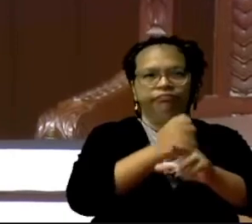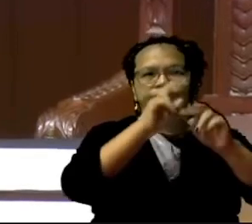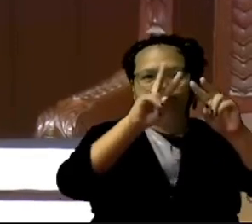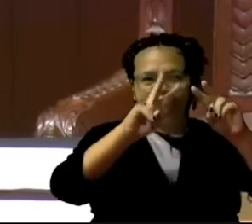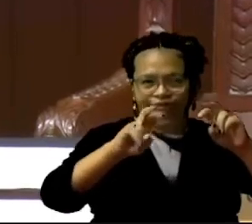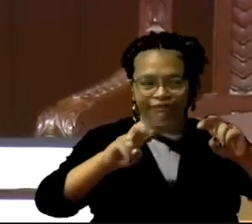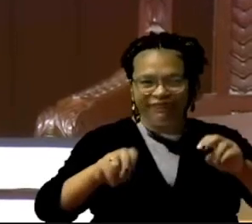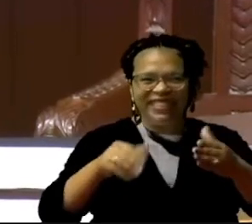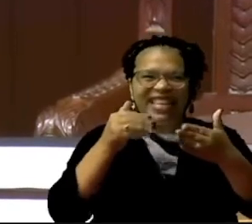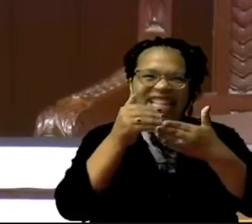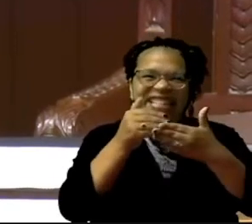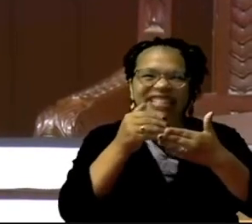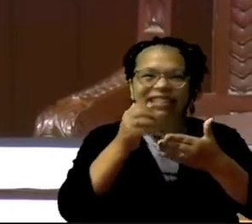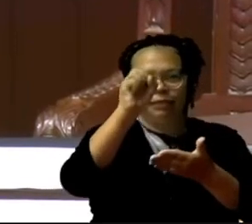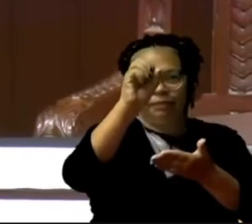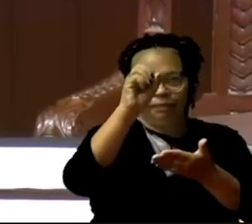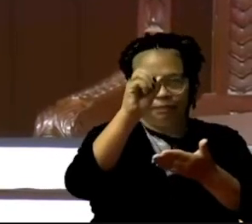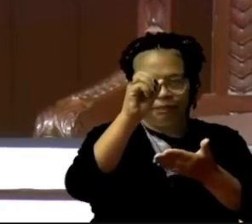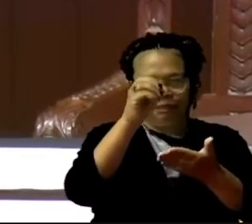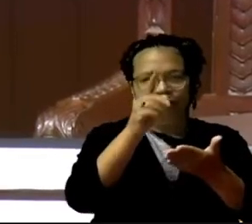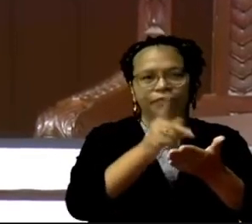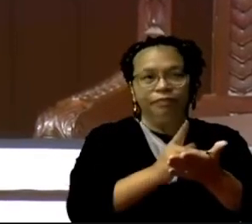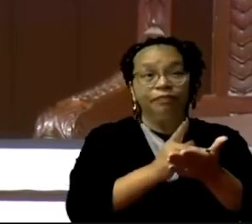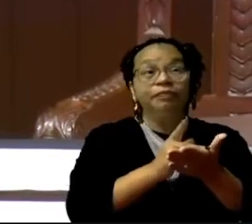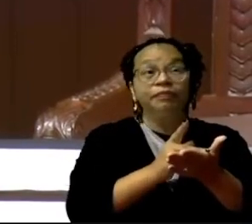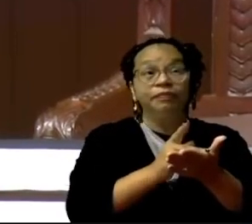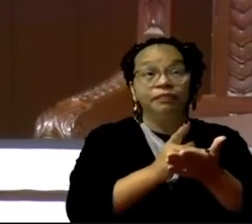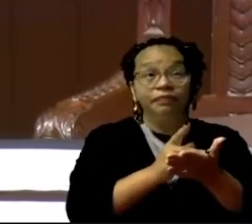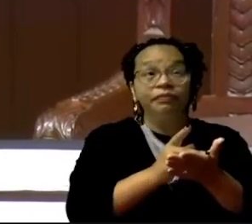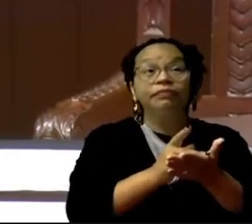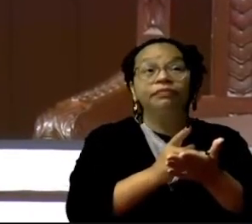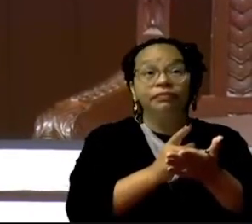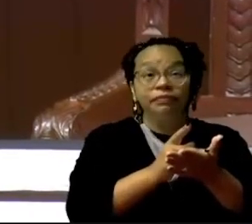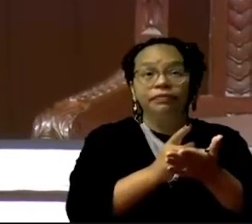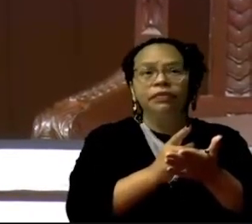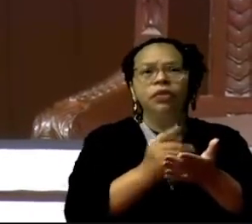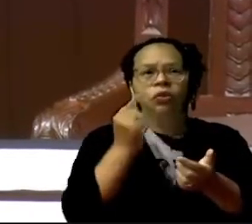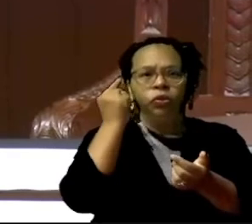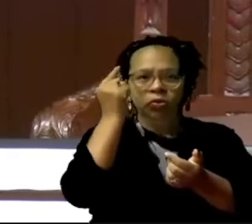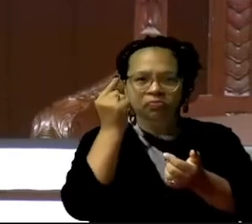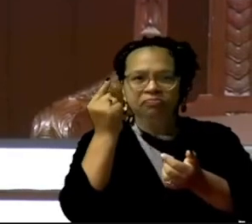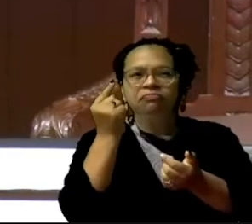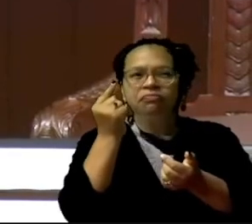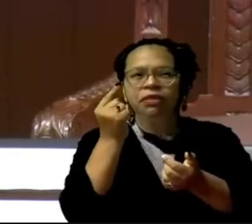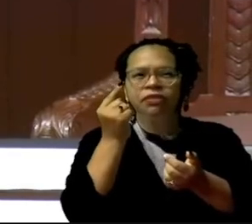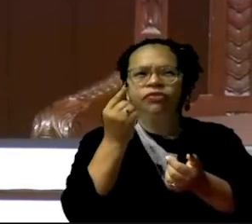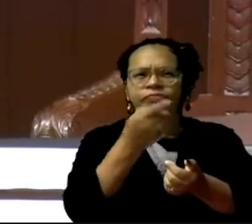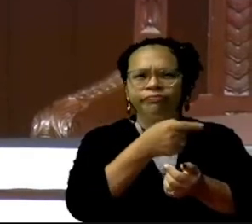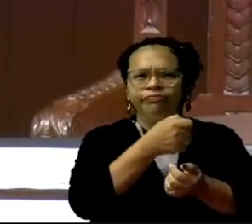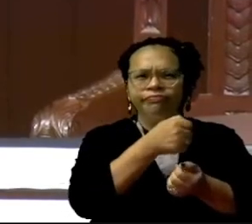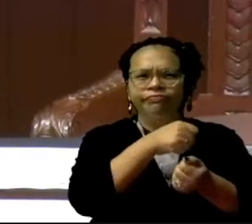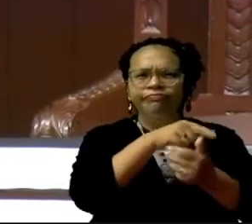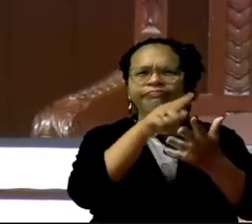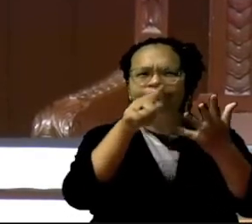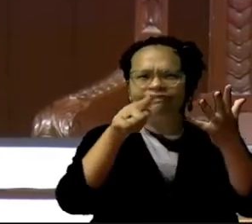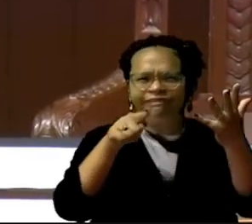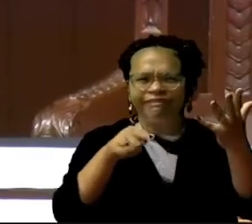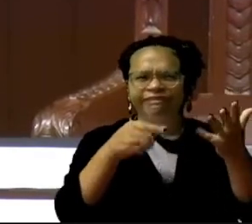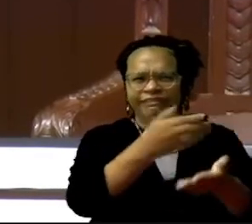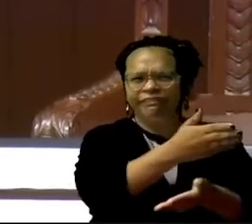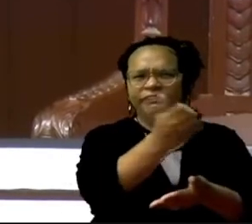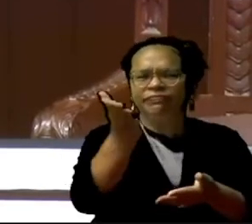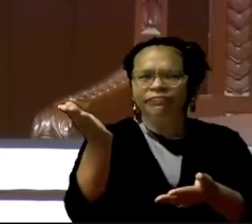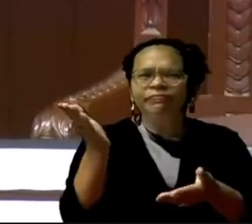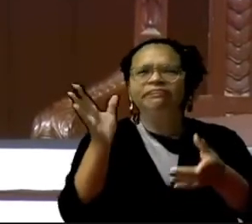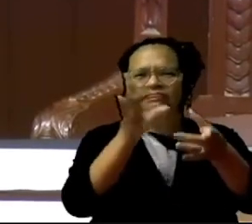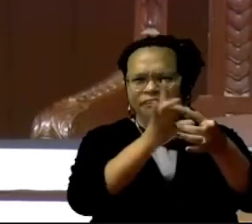está a punto de ser aprobado, yo diría, con una amplia mayoría, por no decir a unanimidad.